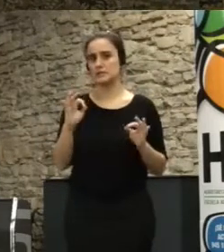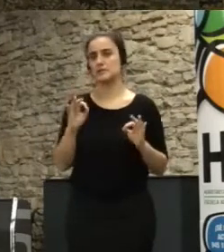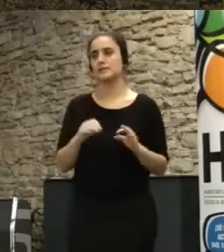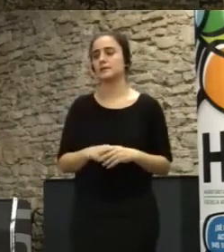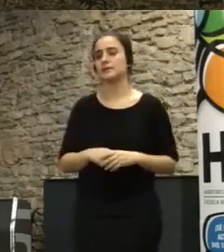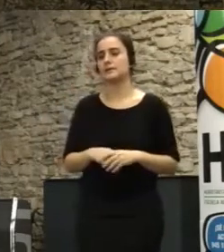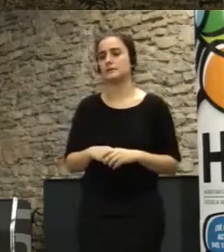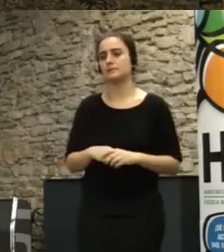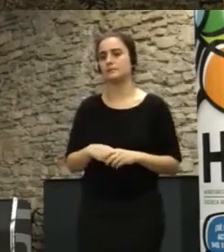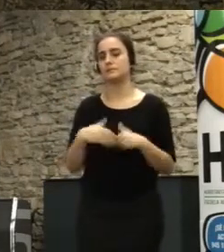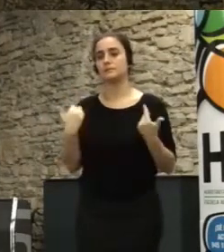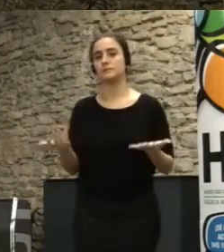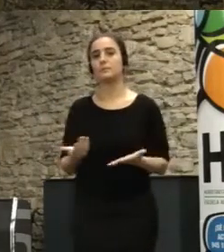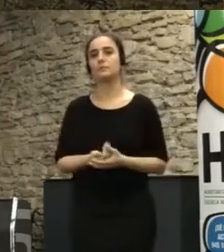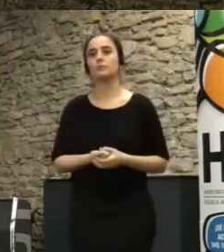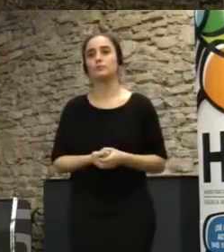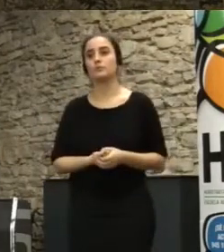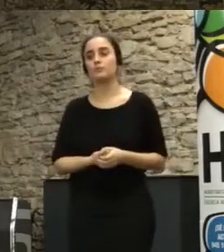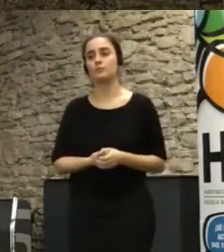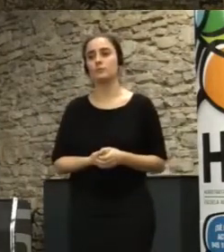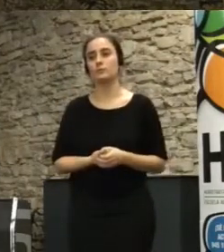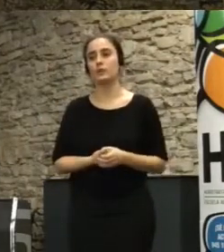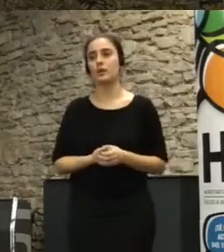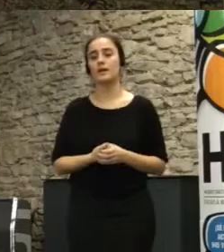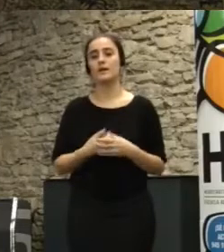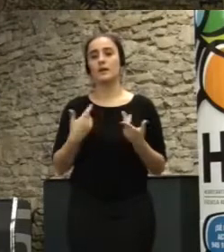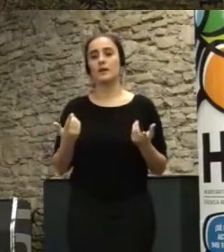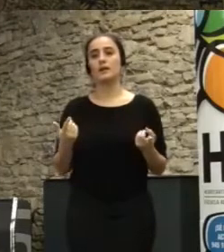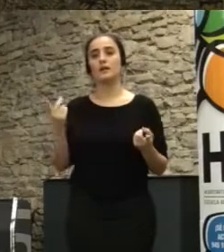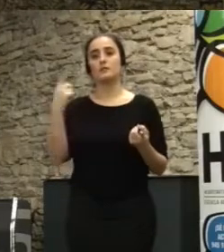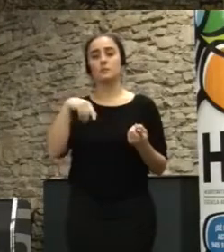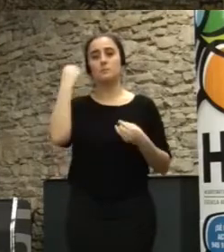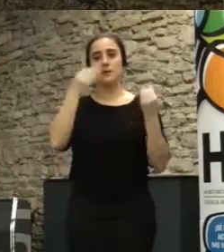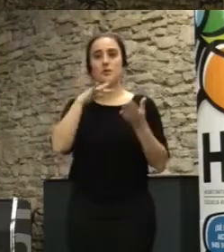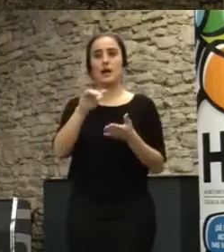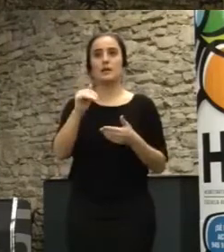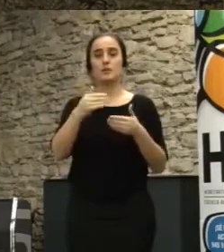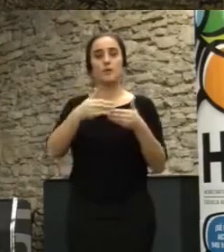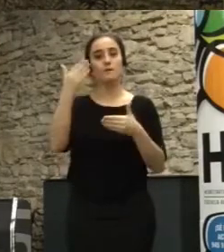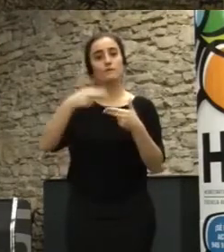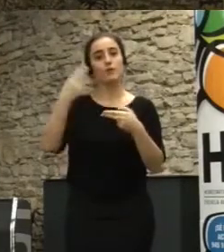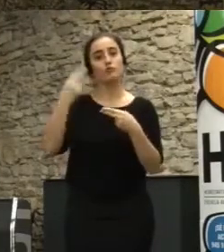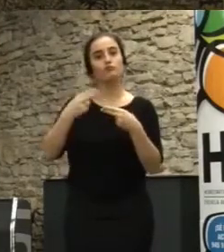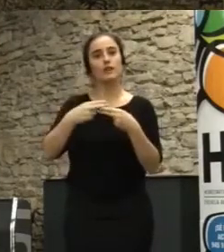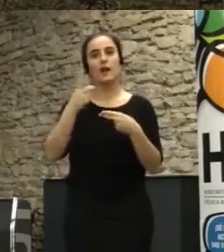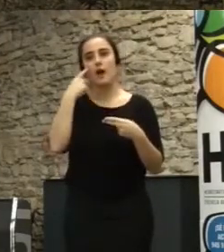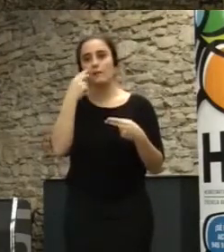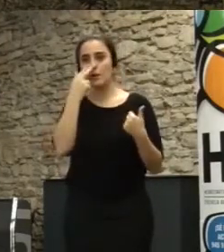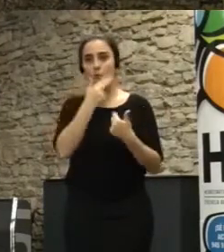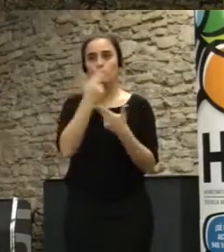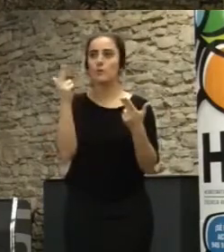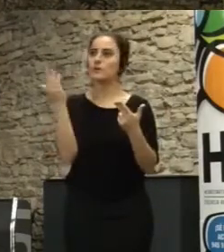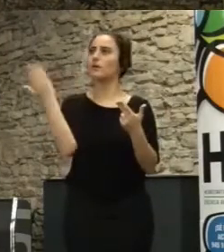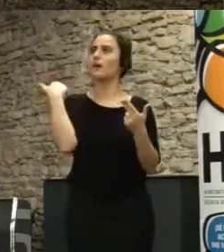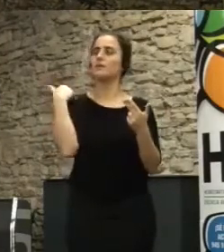seguimos en el codiseño ¿no? me parece que hay una frontera muy interesante ¿no? de cómo lo público se puede abrir históricamente era